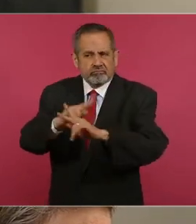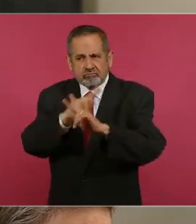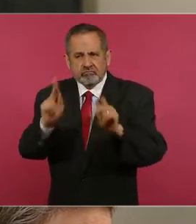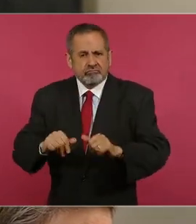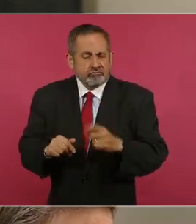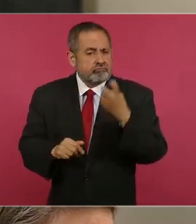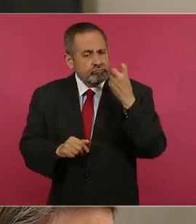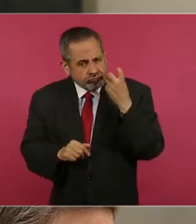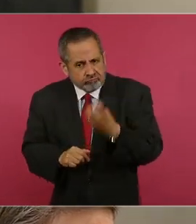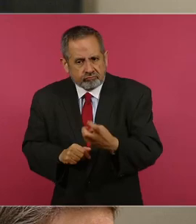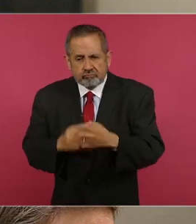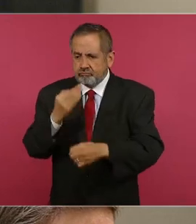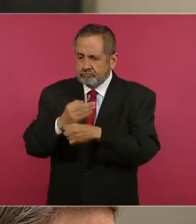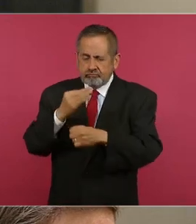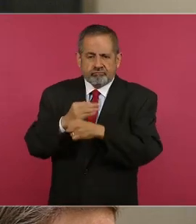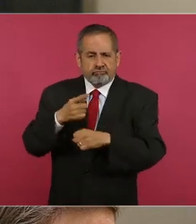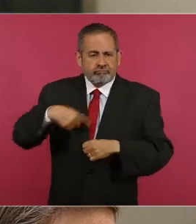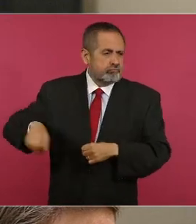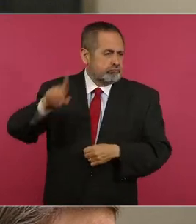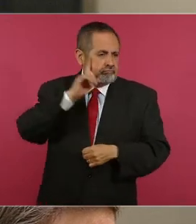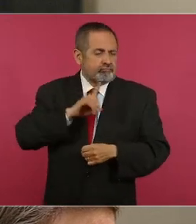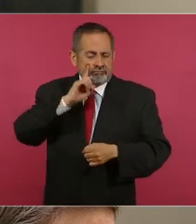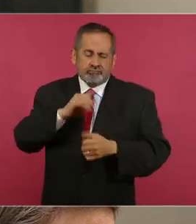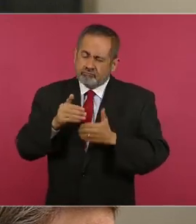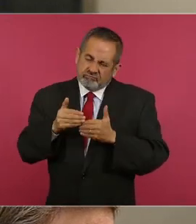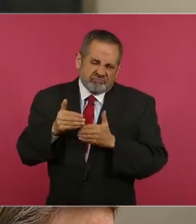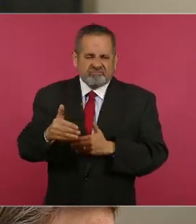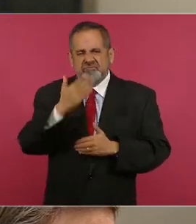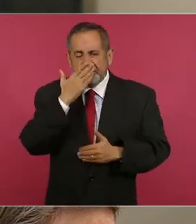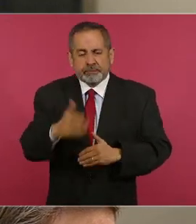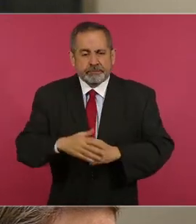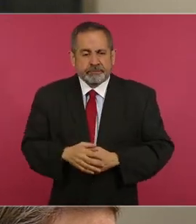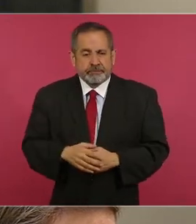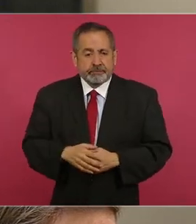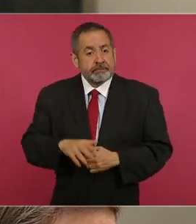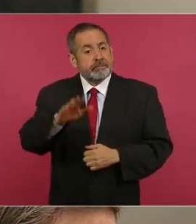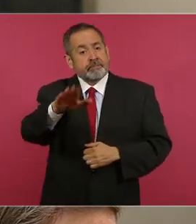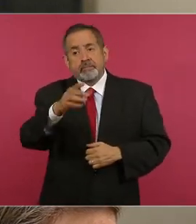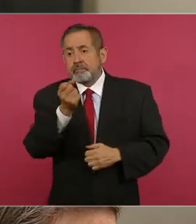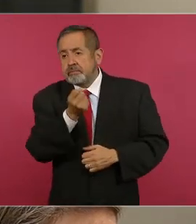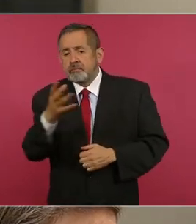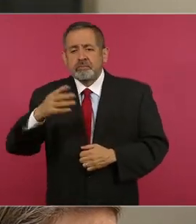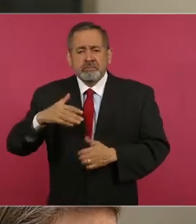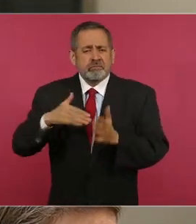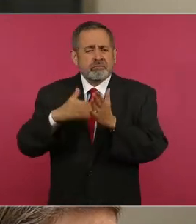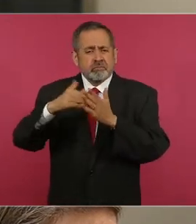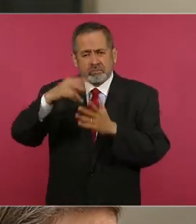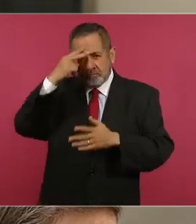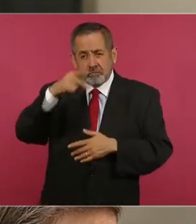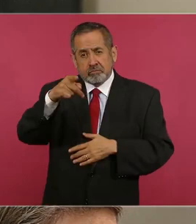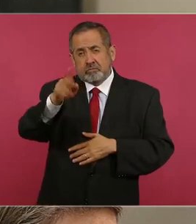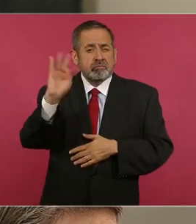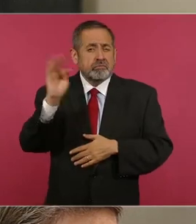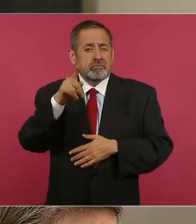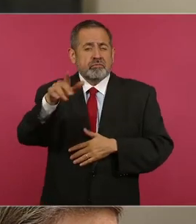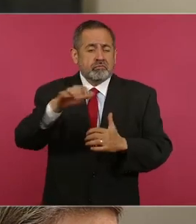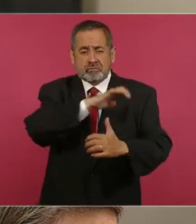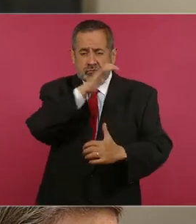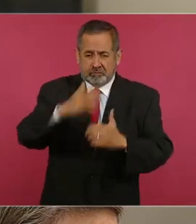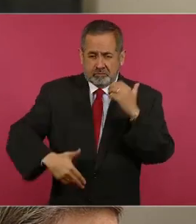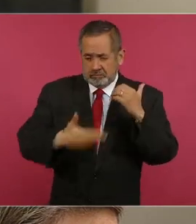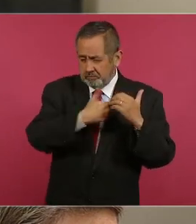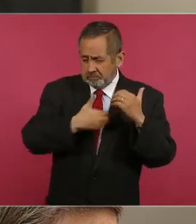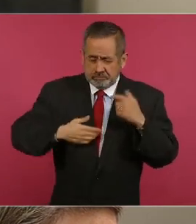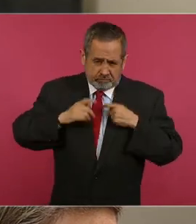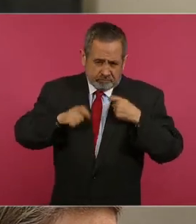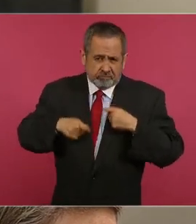Sin duda es tiempo de mujeres. Señor presidente, millones de mexicanos tenemos la esperanza de que cuando usted deje el cargo las causas